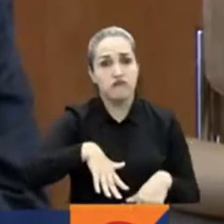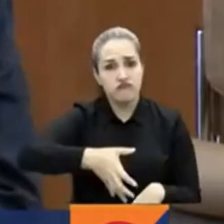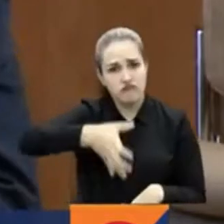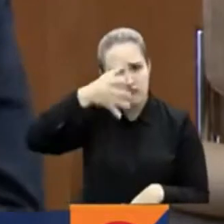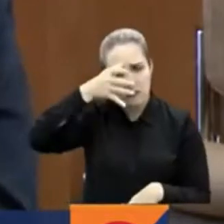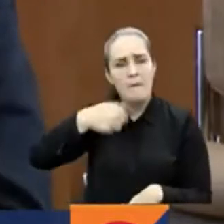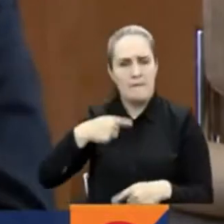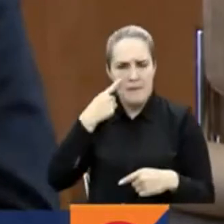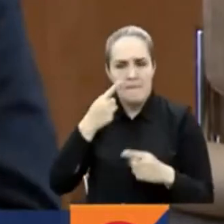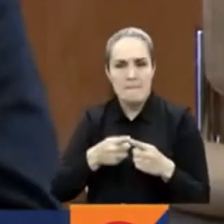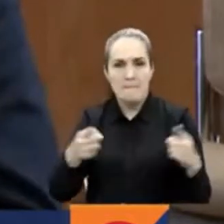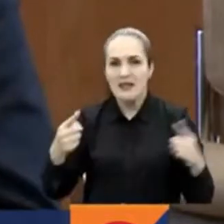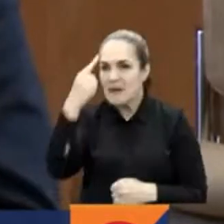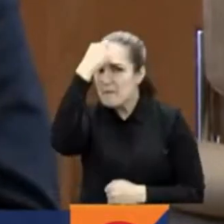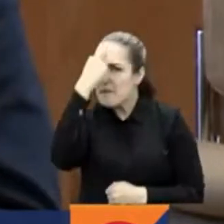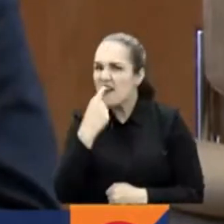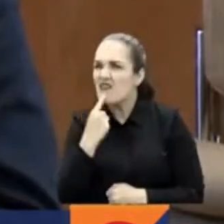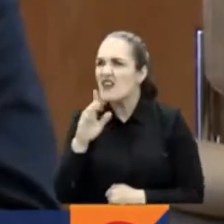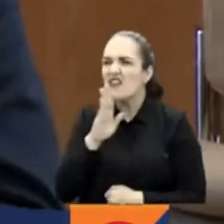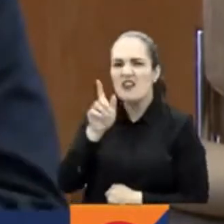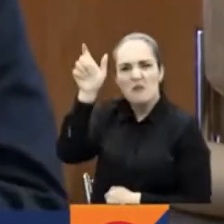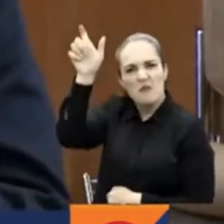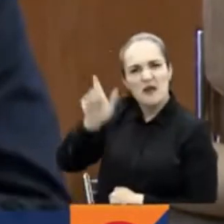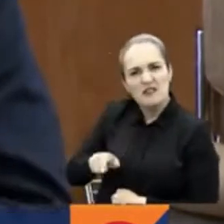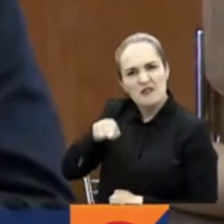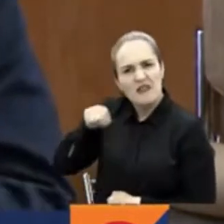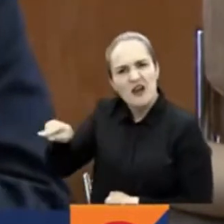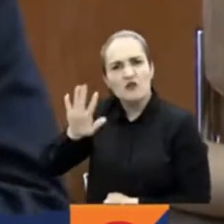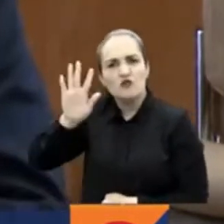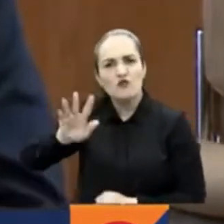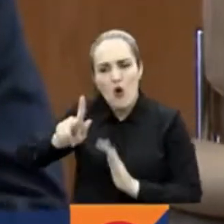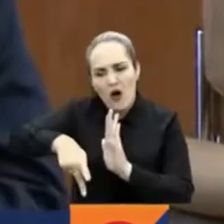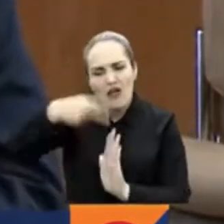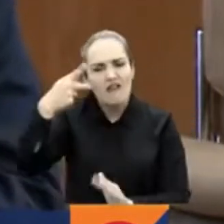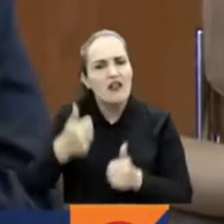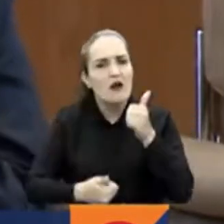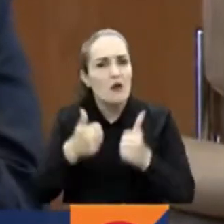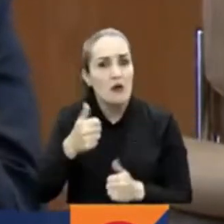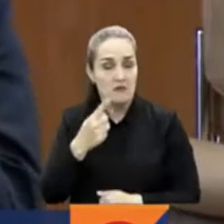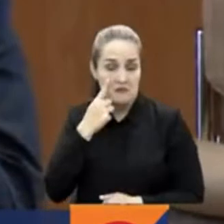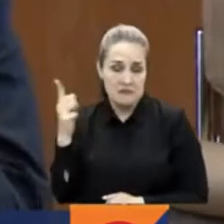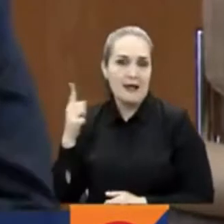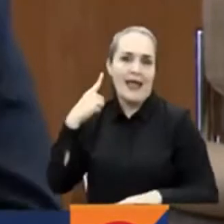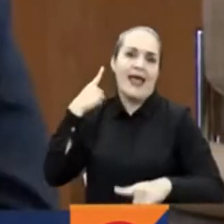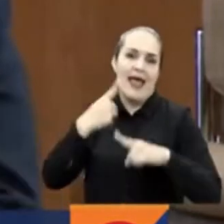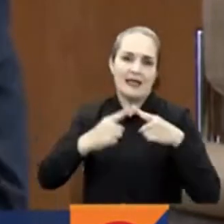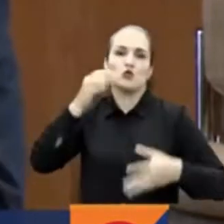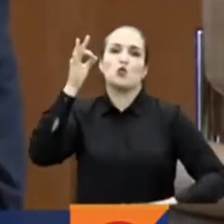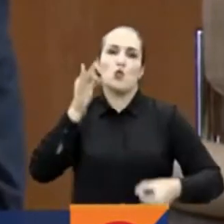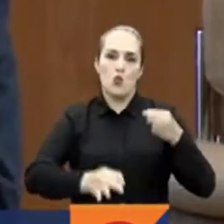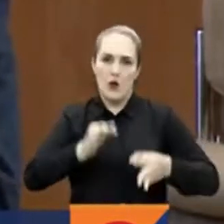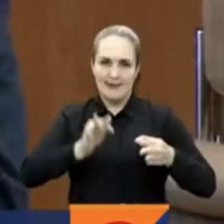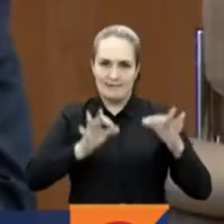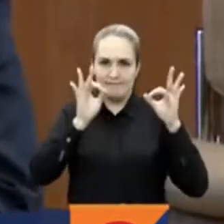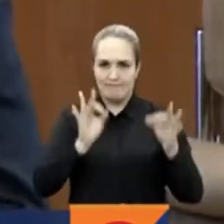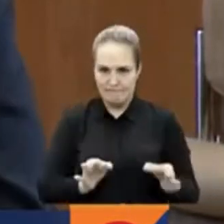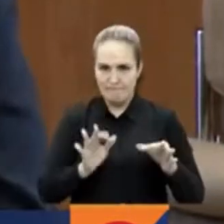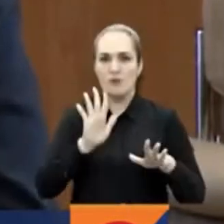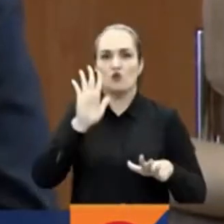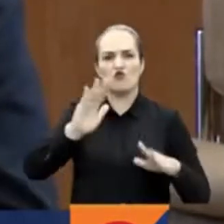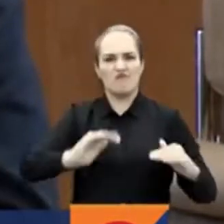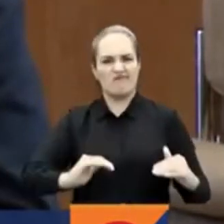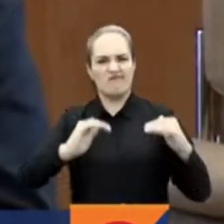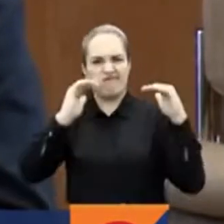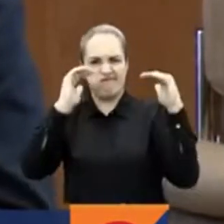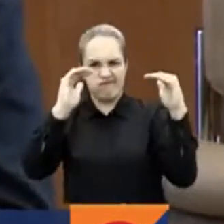perfil de esta persona que fue designada por el gobierno del presidente electo Gustavo Petro, el exmagistrado de la Corte Suprema Iván Velásquez